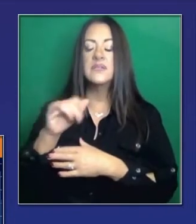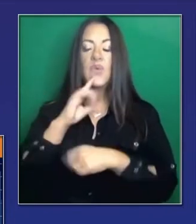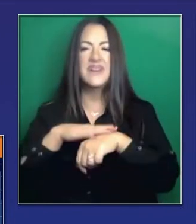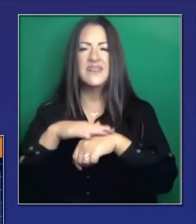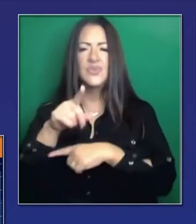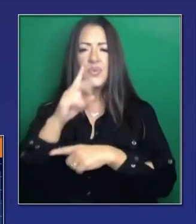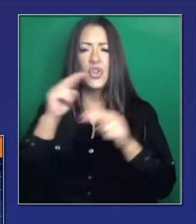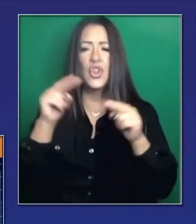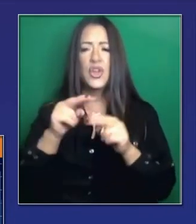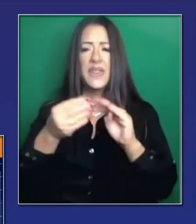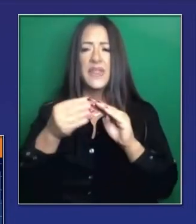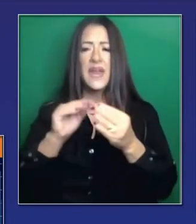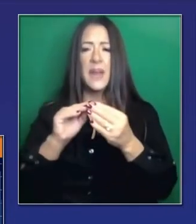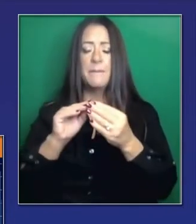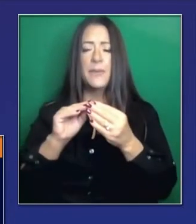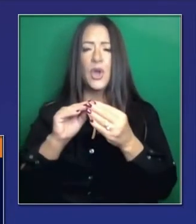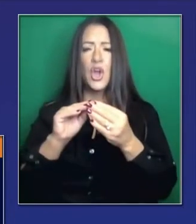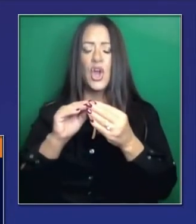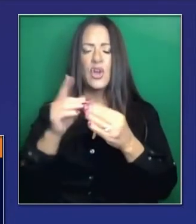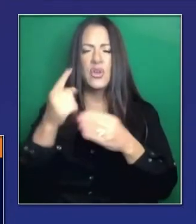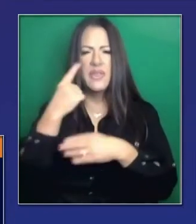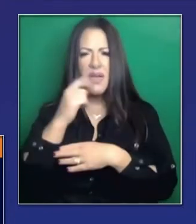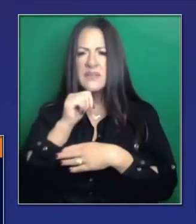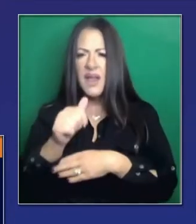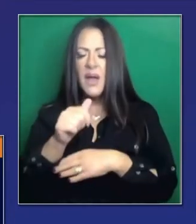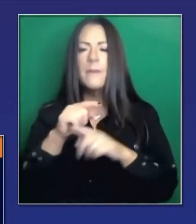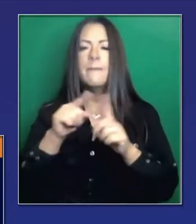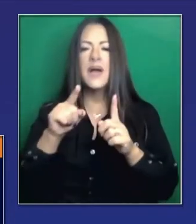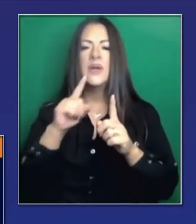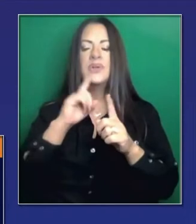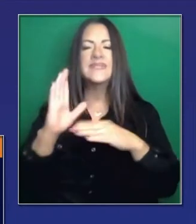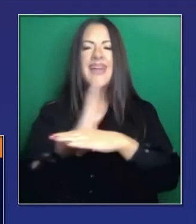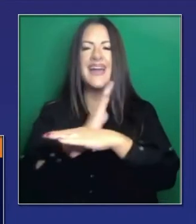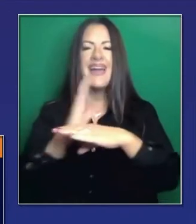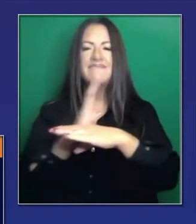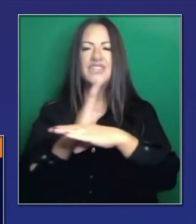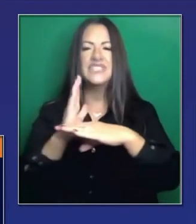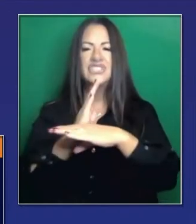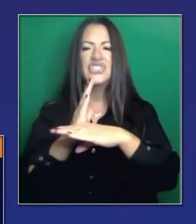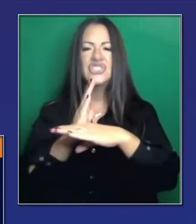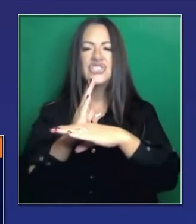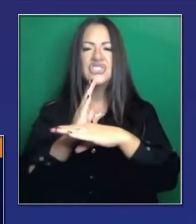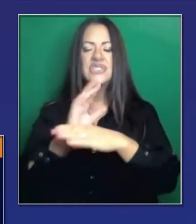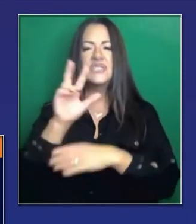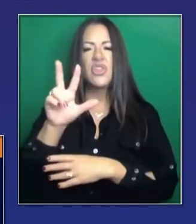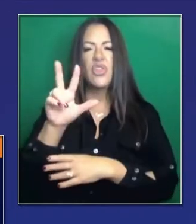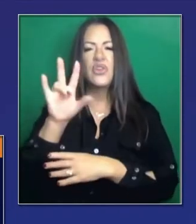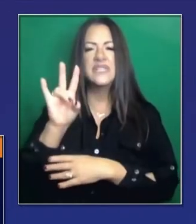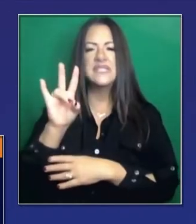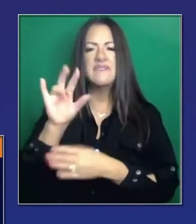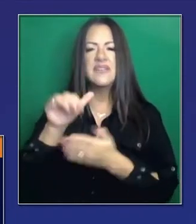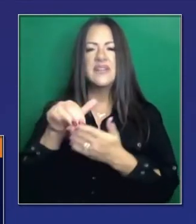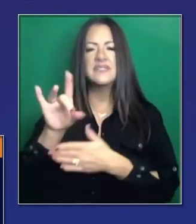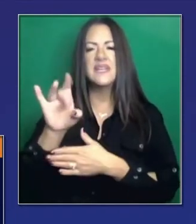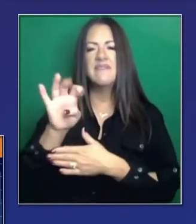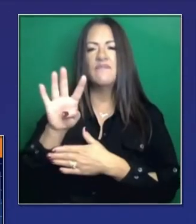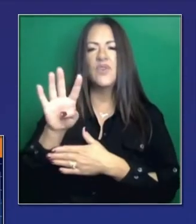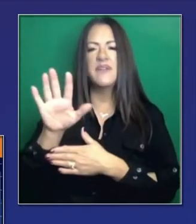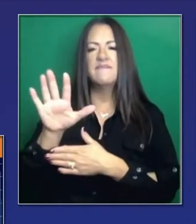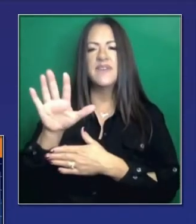el número de pruebas. Así que el índice promedio 37,845